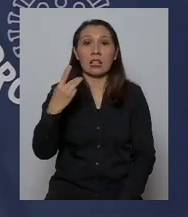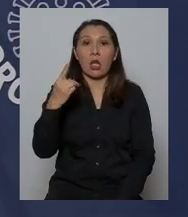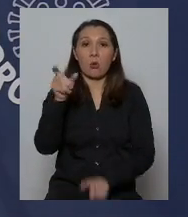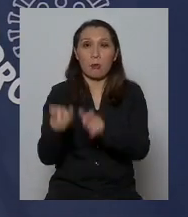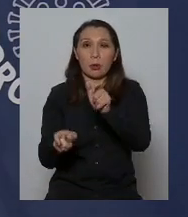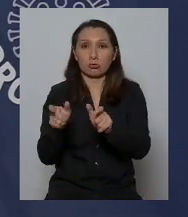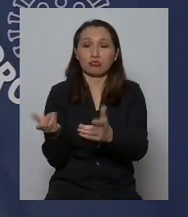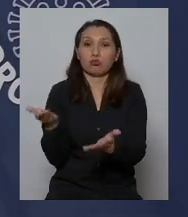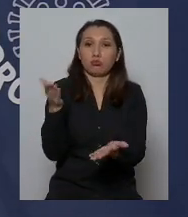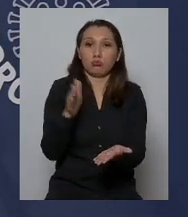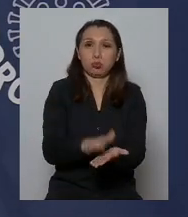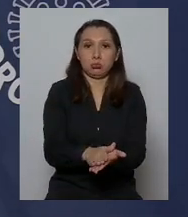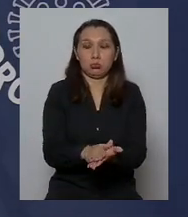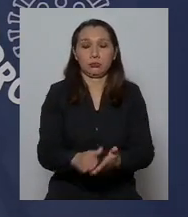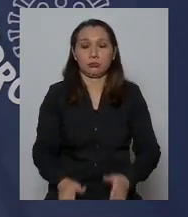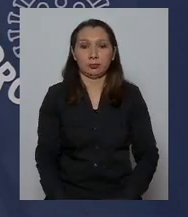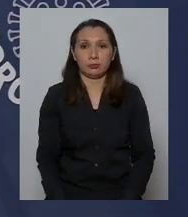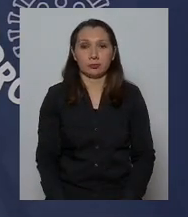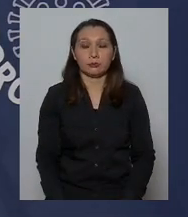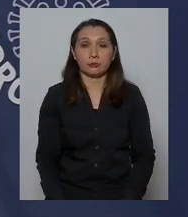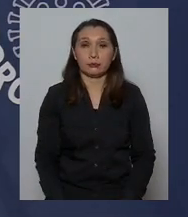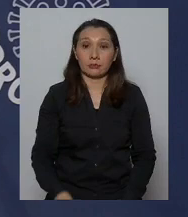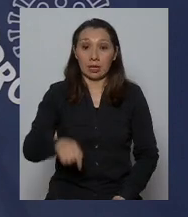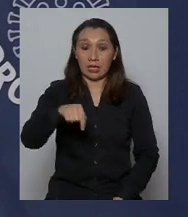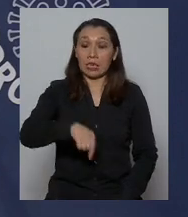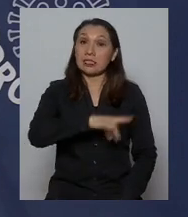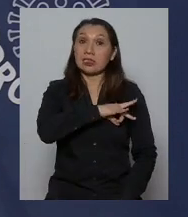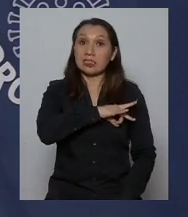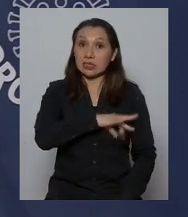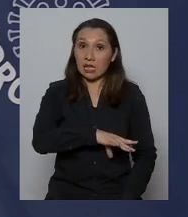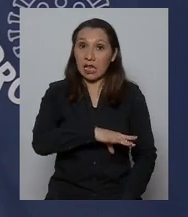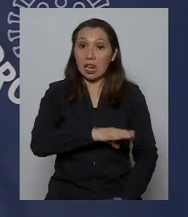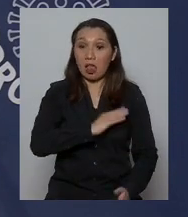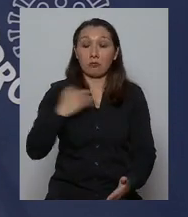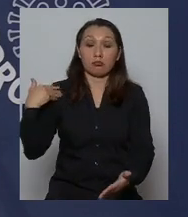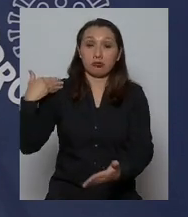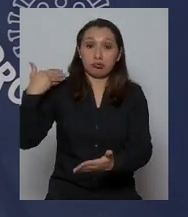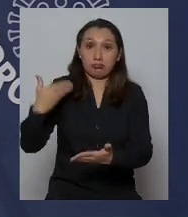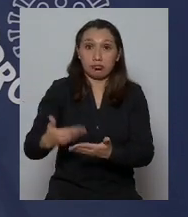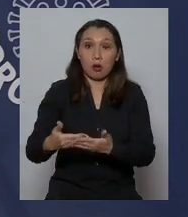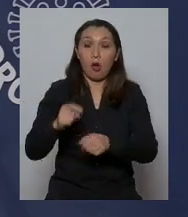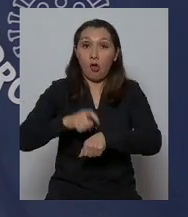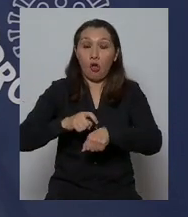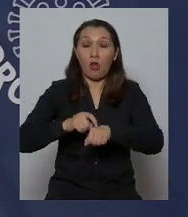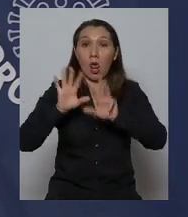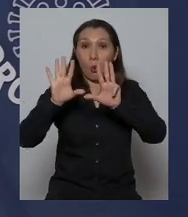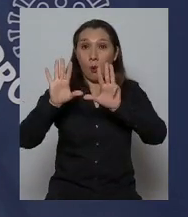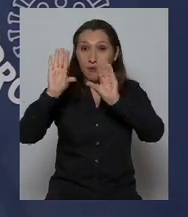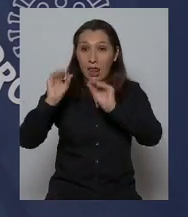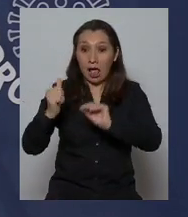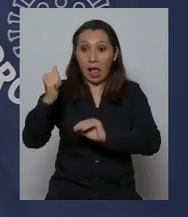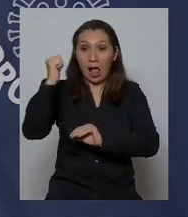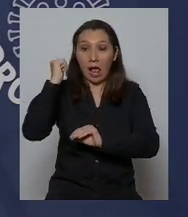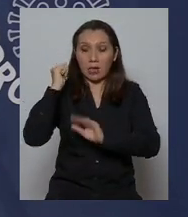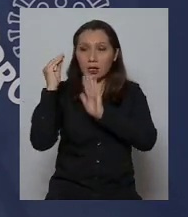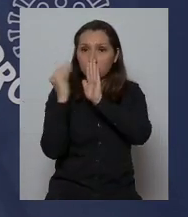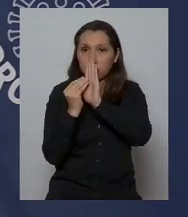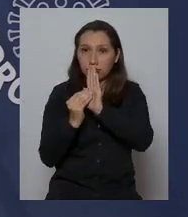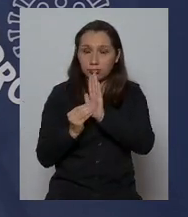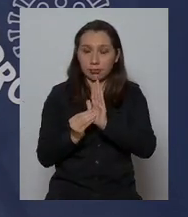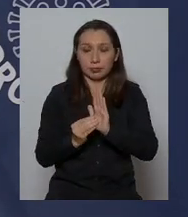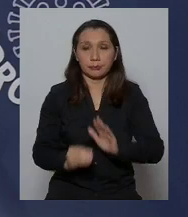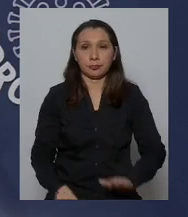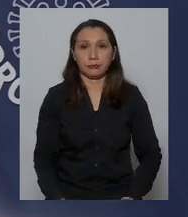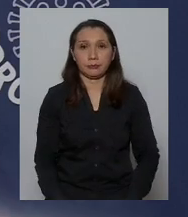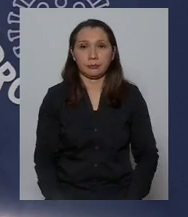personas. En nuestro país, la situación hasta las 21 horas del día anterior es la siguiente.